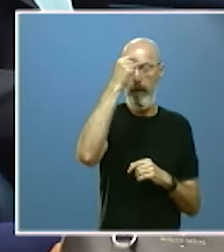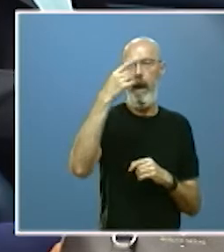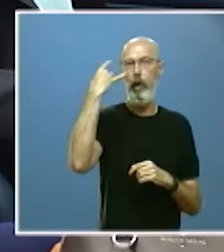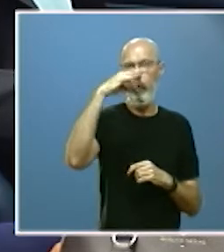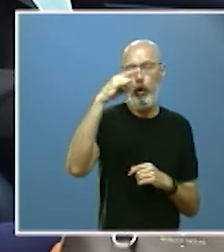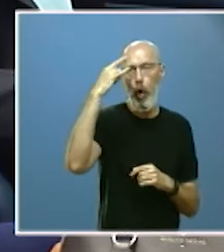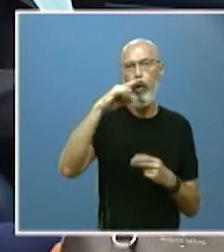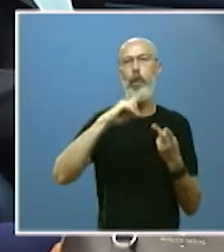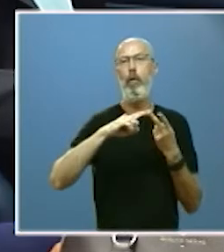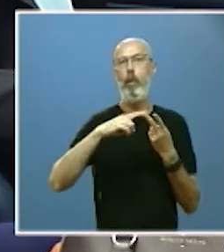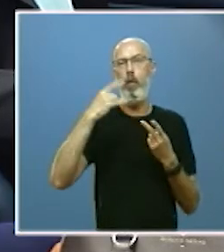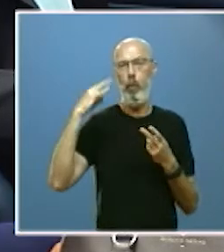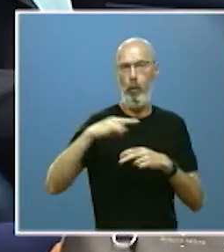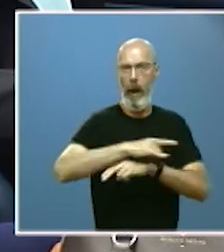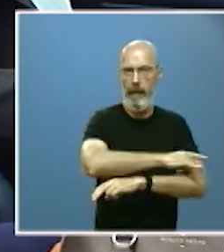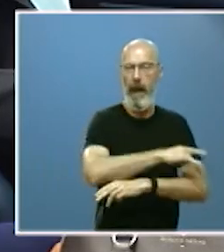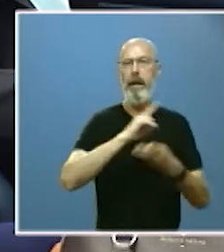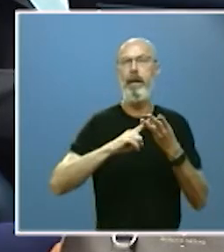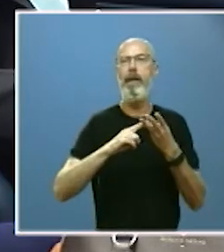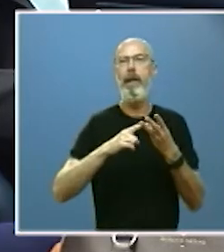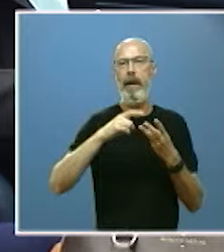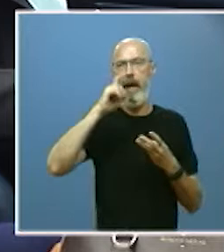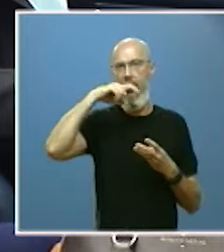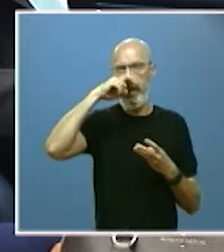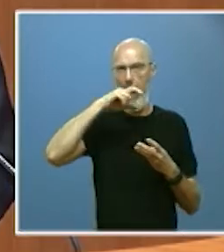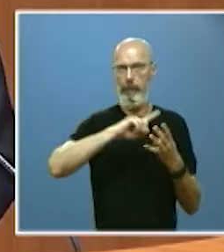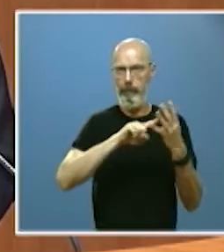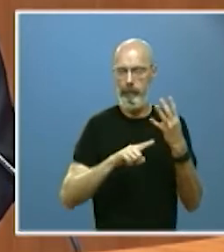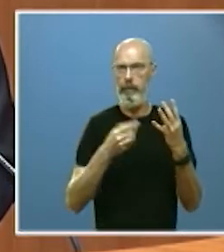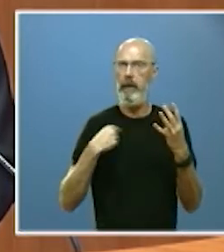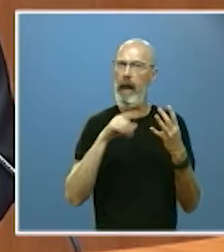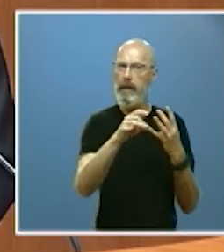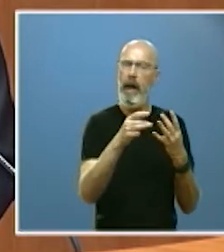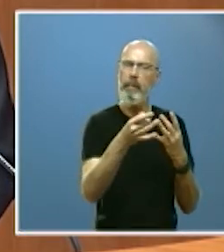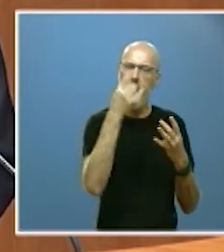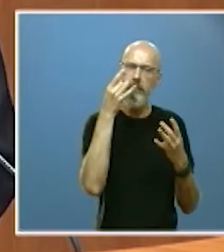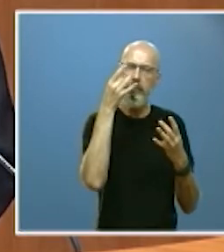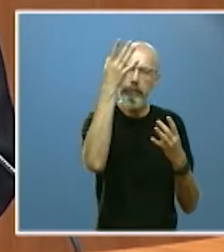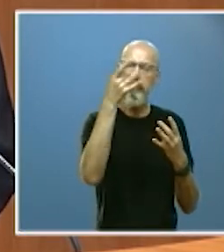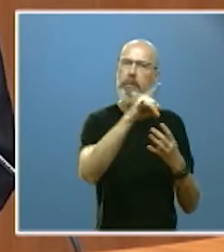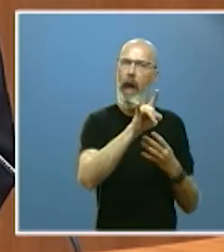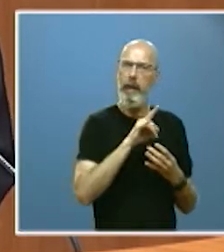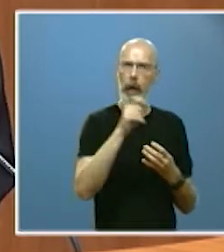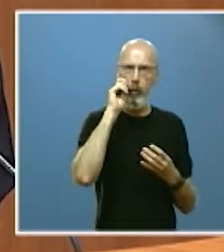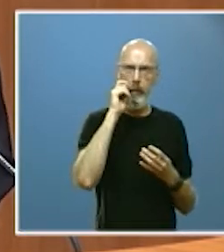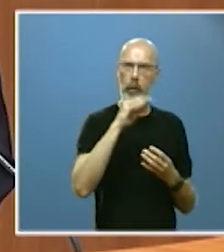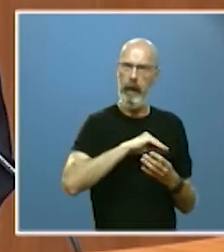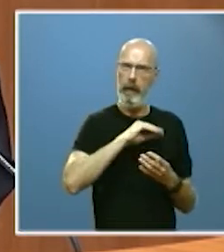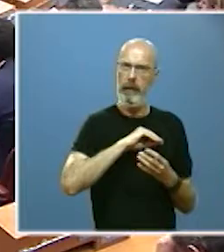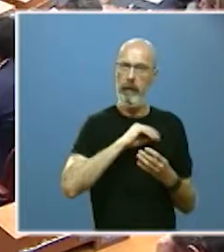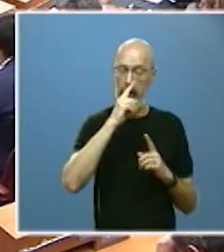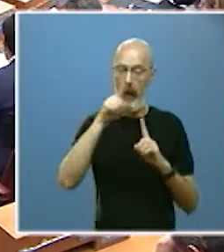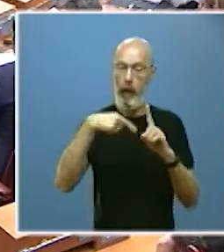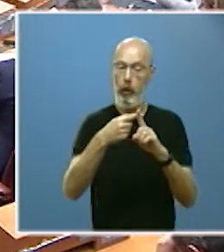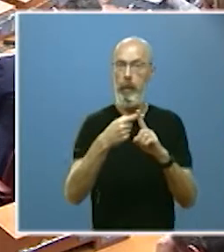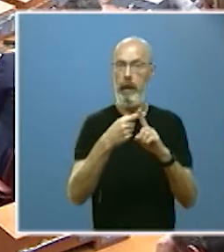Aguilar de Campó que sigue siendo una iniciativa de gran repercusión cultural y turística que en 2019 recalará en la